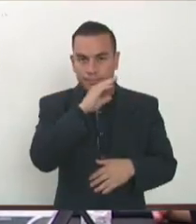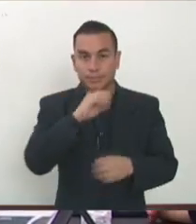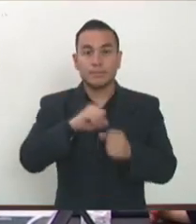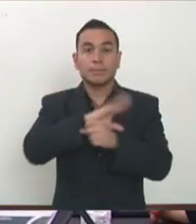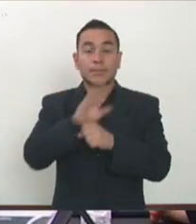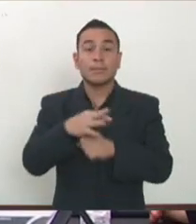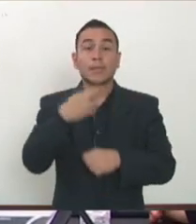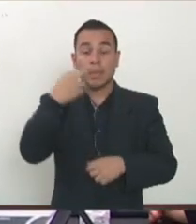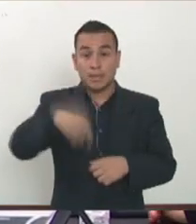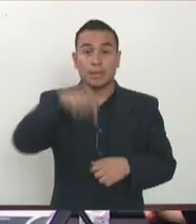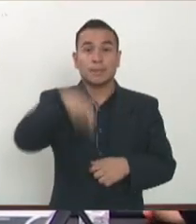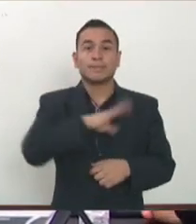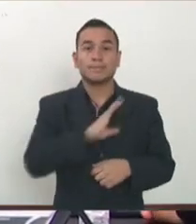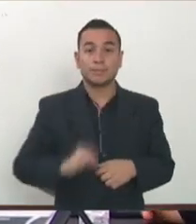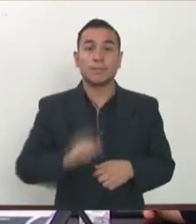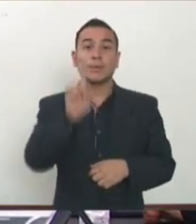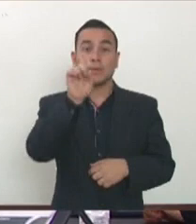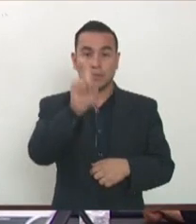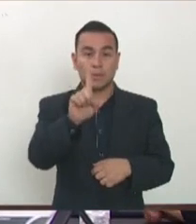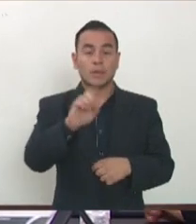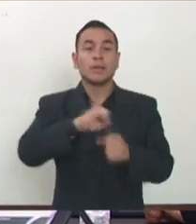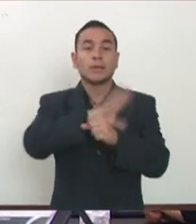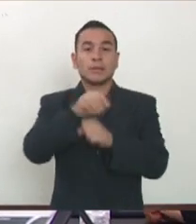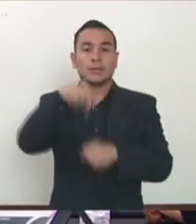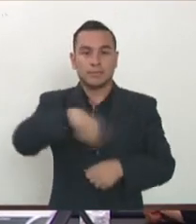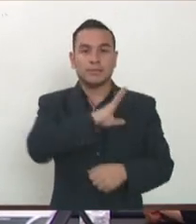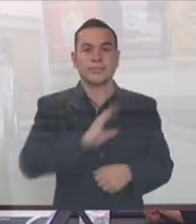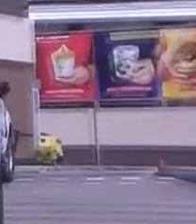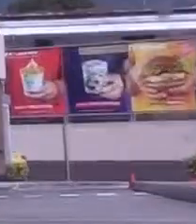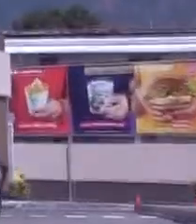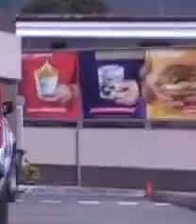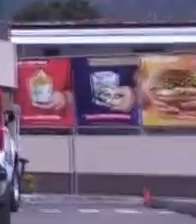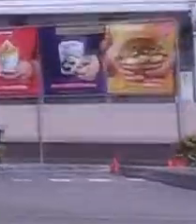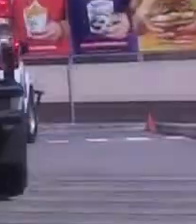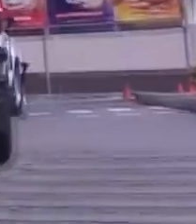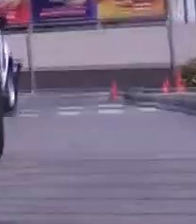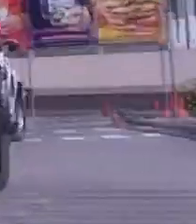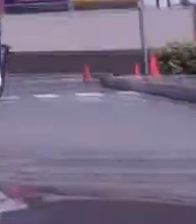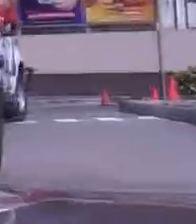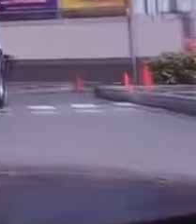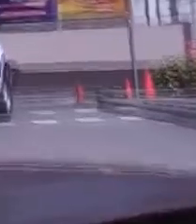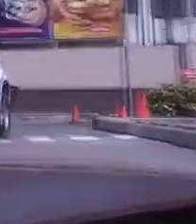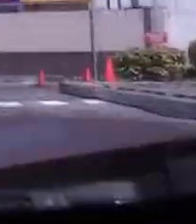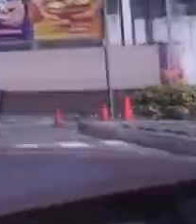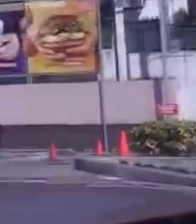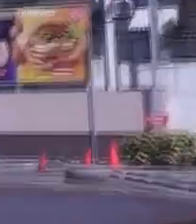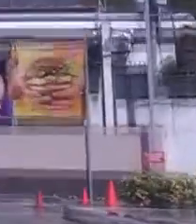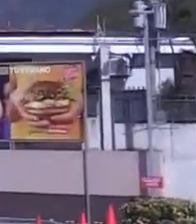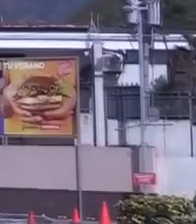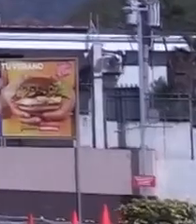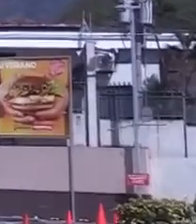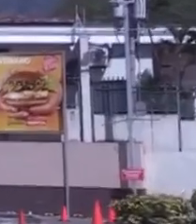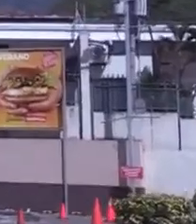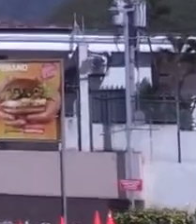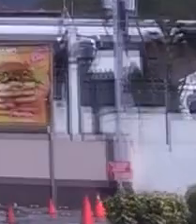oficialmente ya tenemos un caso de COVID-19 en El Salvador. A pesar que los esfuerzos gubernamentales para